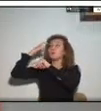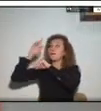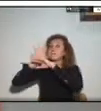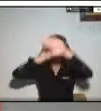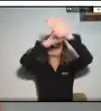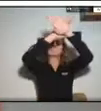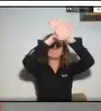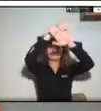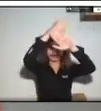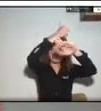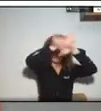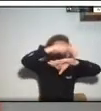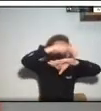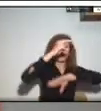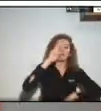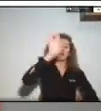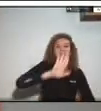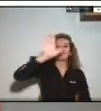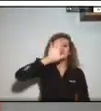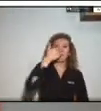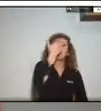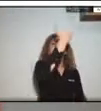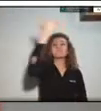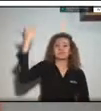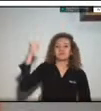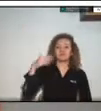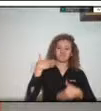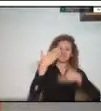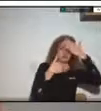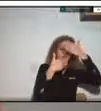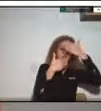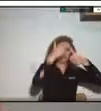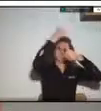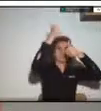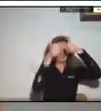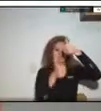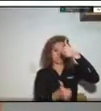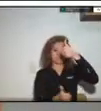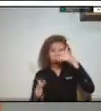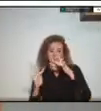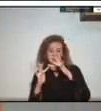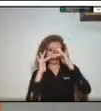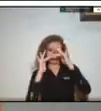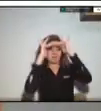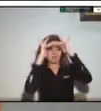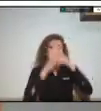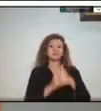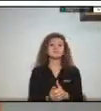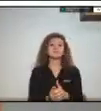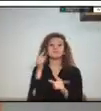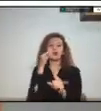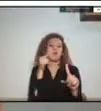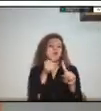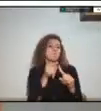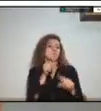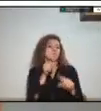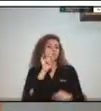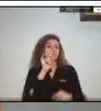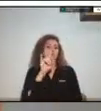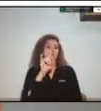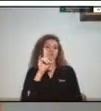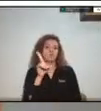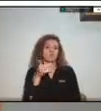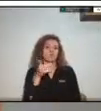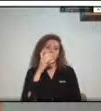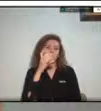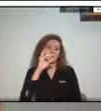los objetivos que se nos hablaba de los objetivos de la ERE pues digamos que básicamente a nivel departamental es atender las